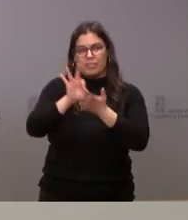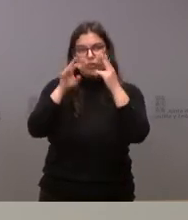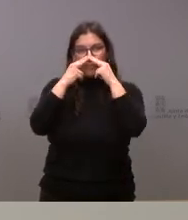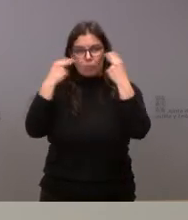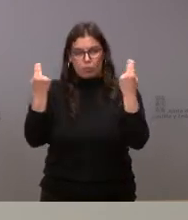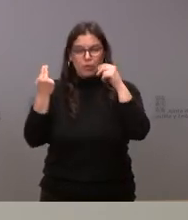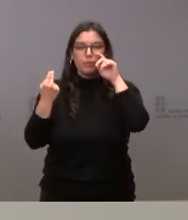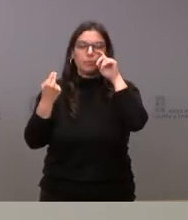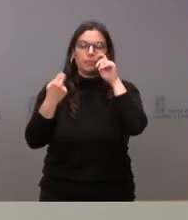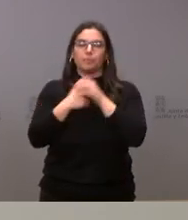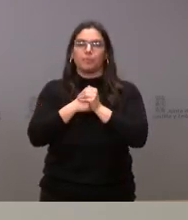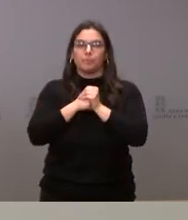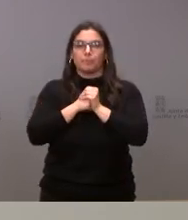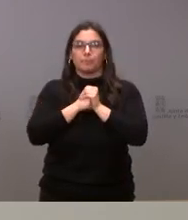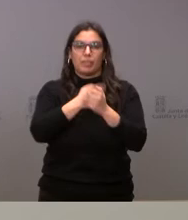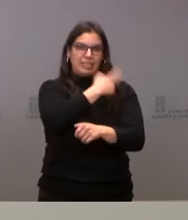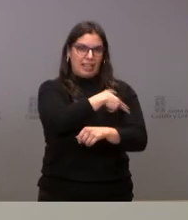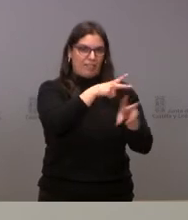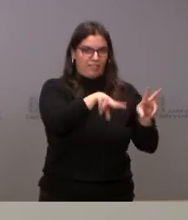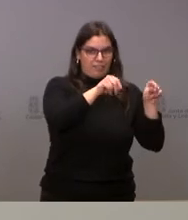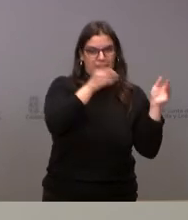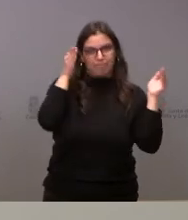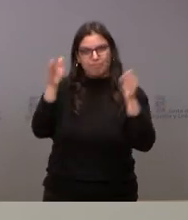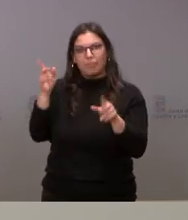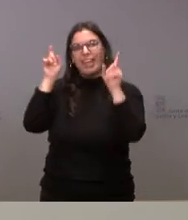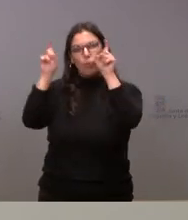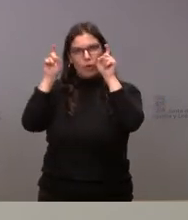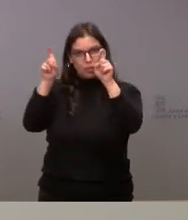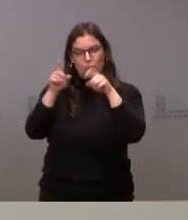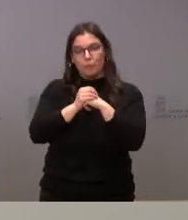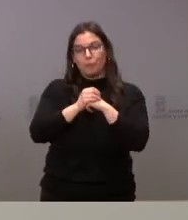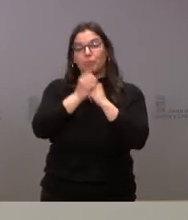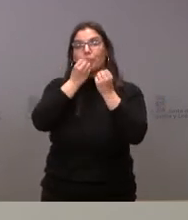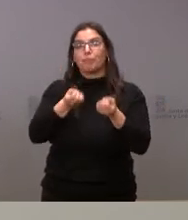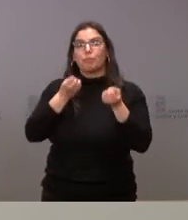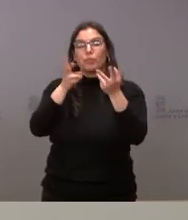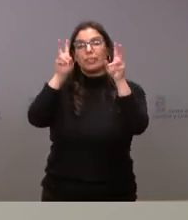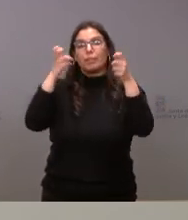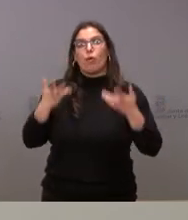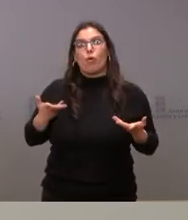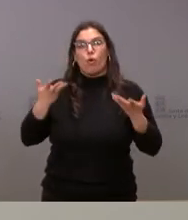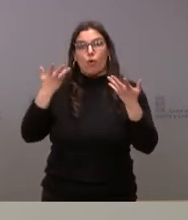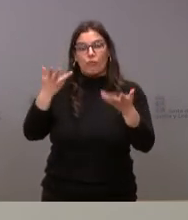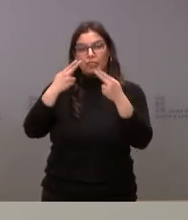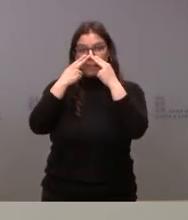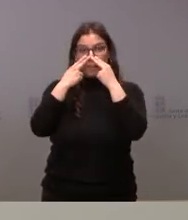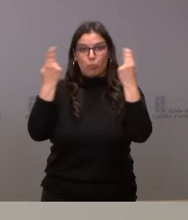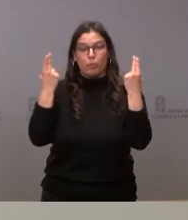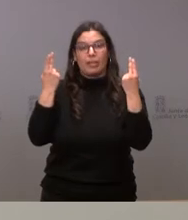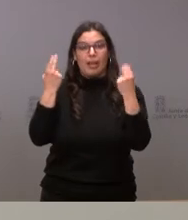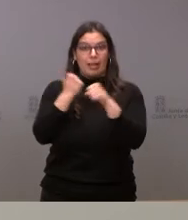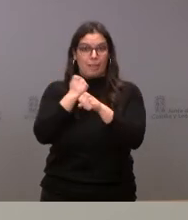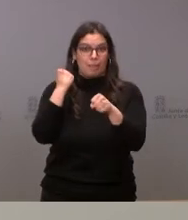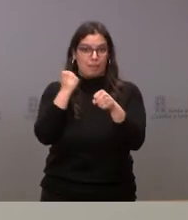ahora de sanidad, sería el educativo. Quiero comentarles que en relación con la oferta pública de empleo,